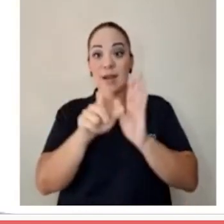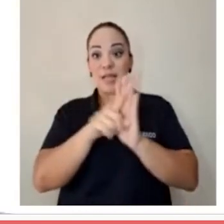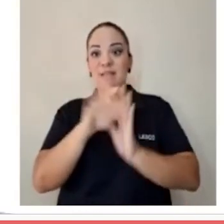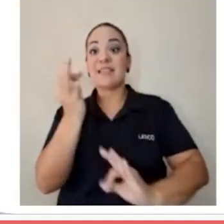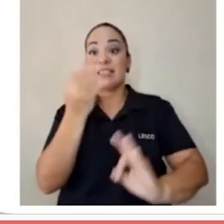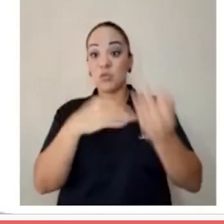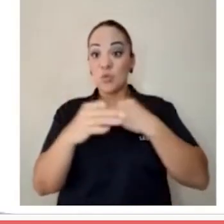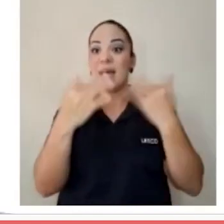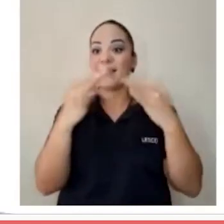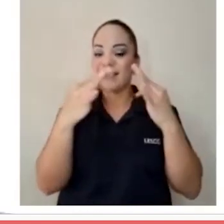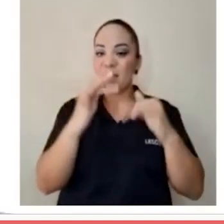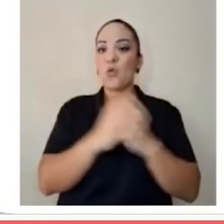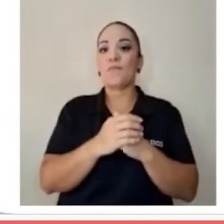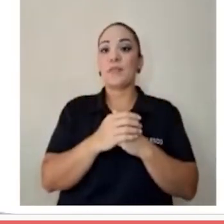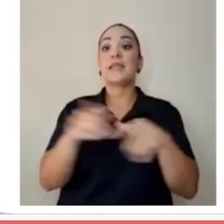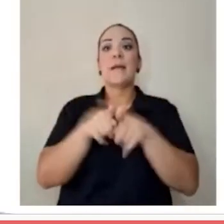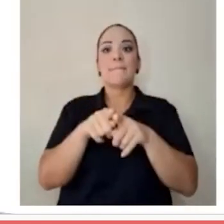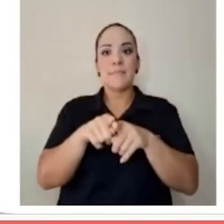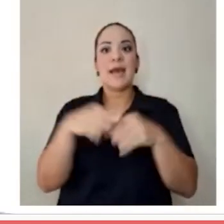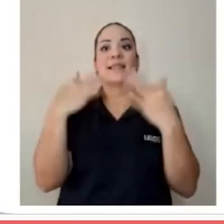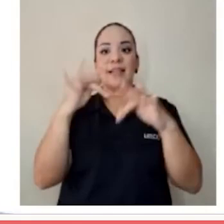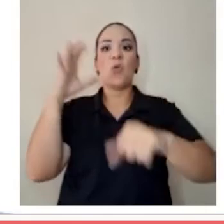hasta de detenerlo.